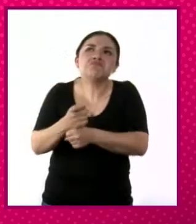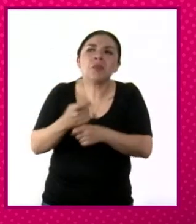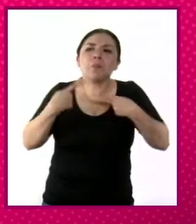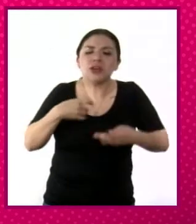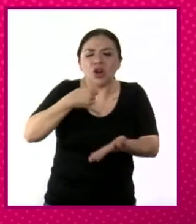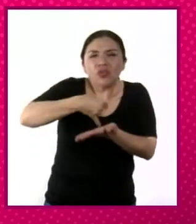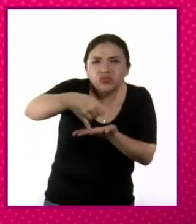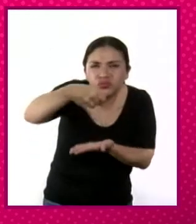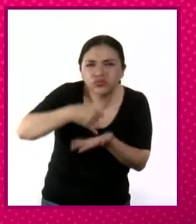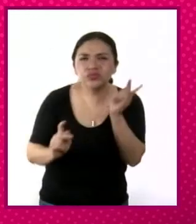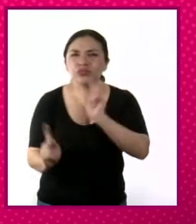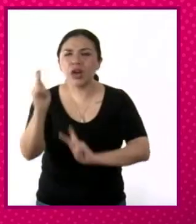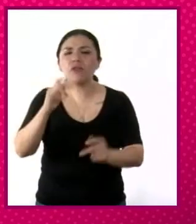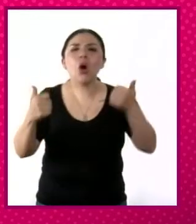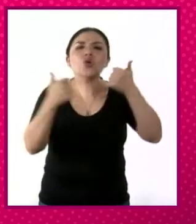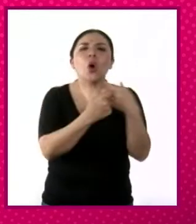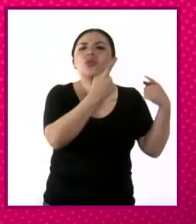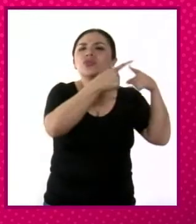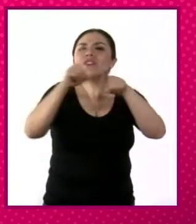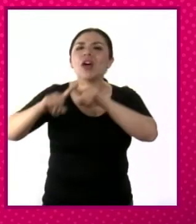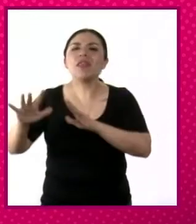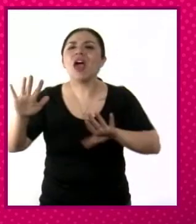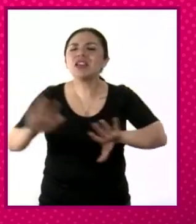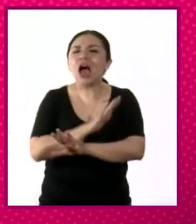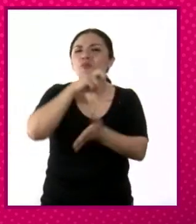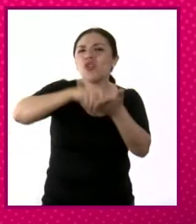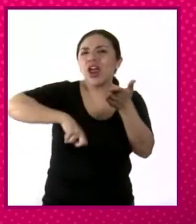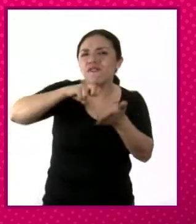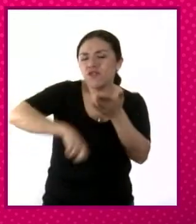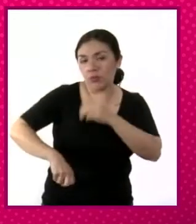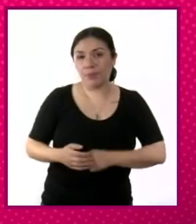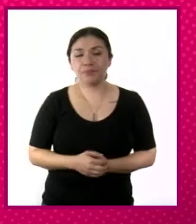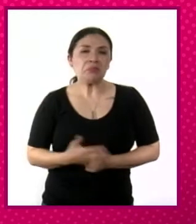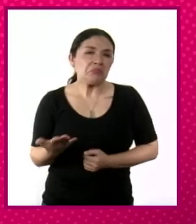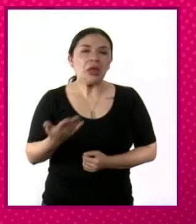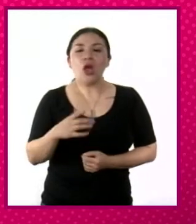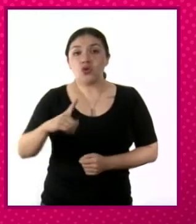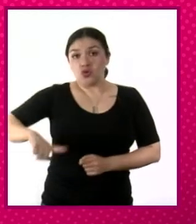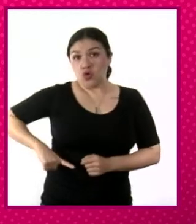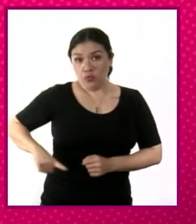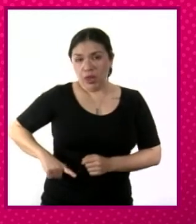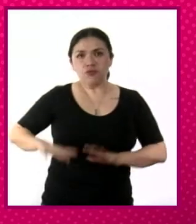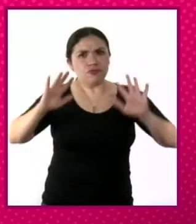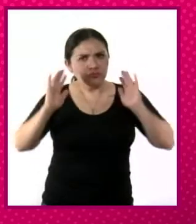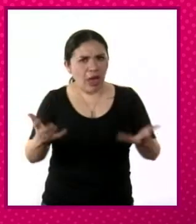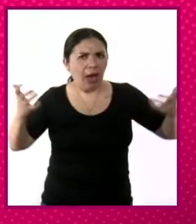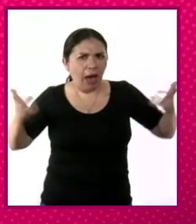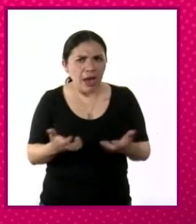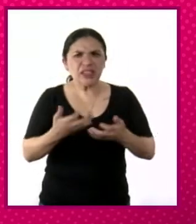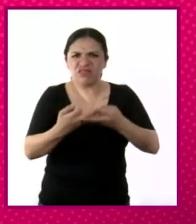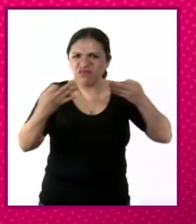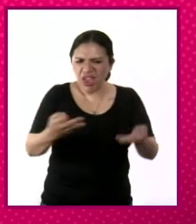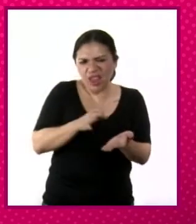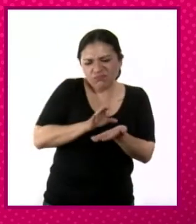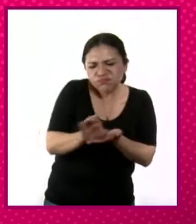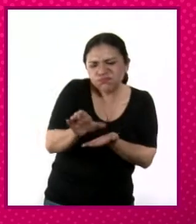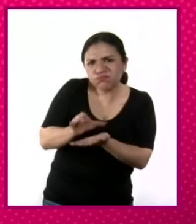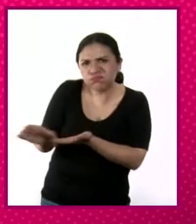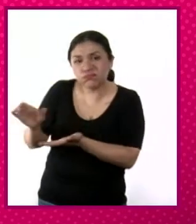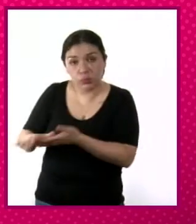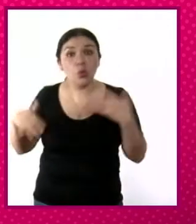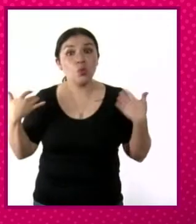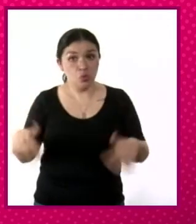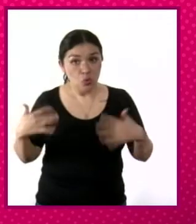obreros, a través de distintas reformas sociales. Por un lado, el gobierno hace un extenso reparto agrario, como mencionaba